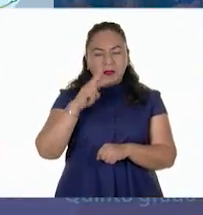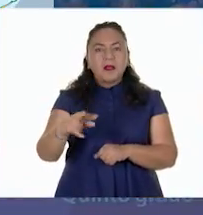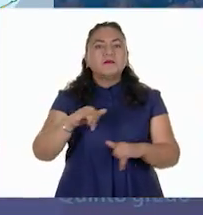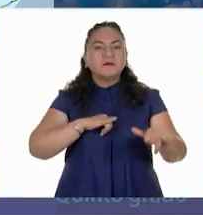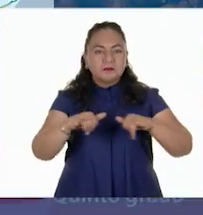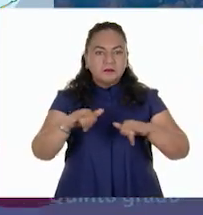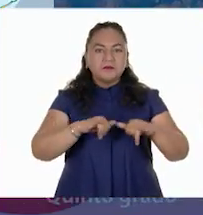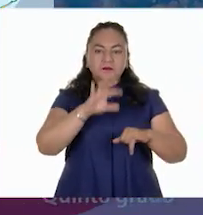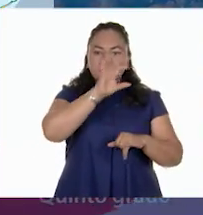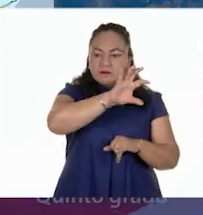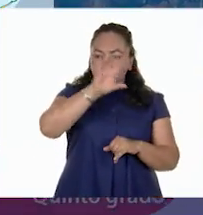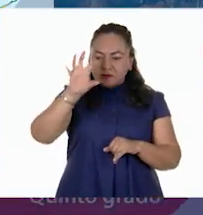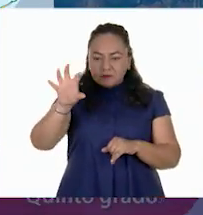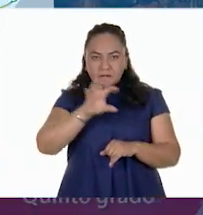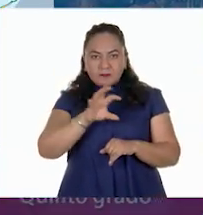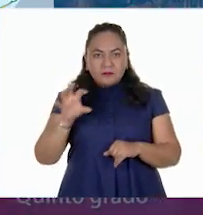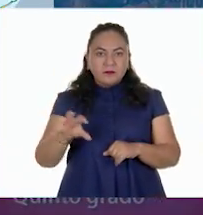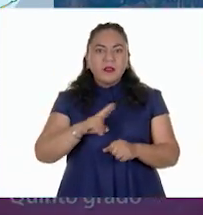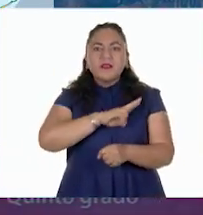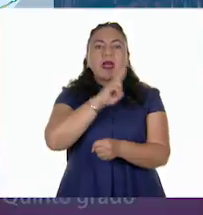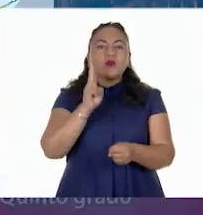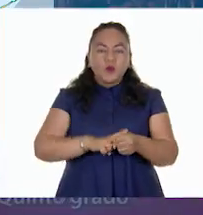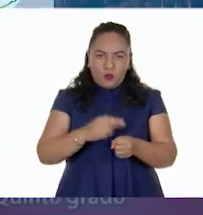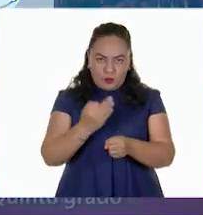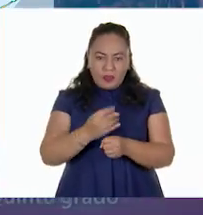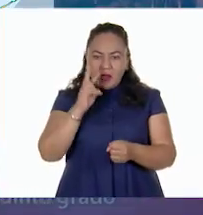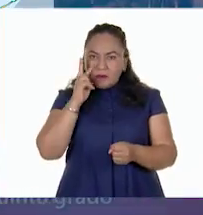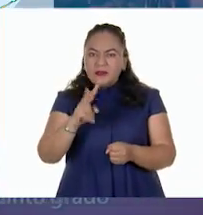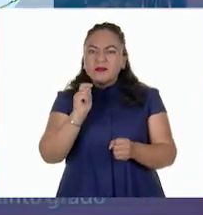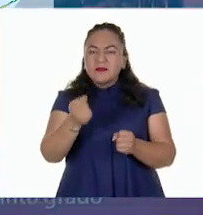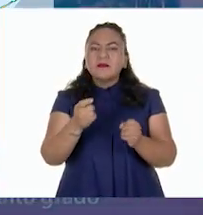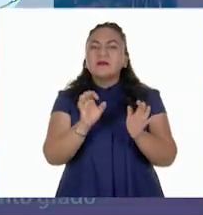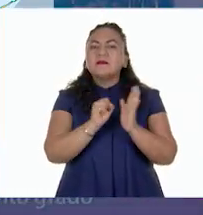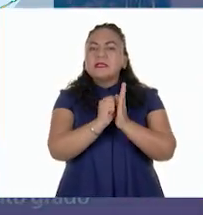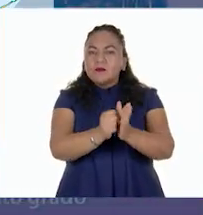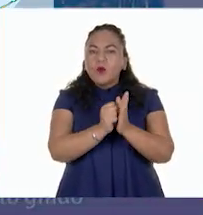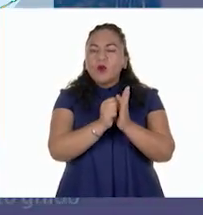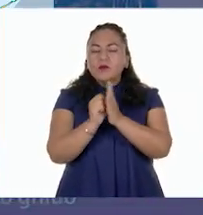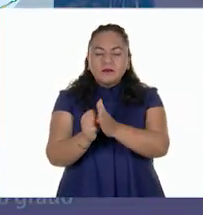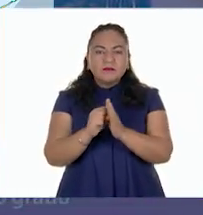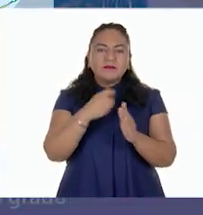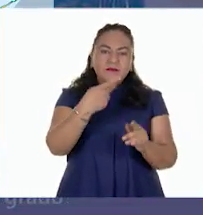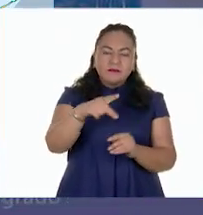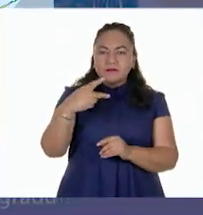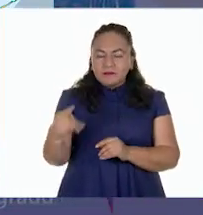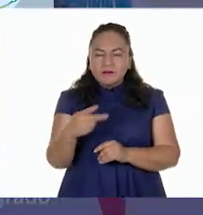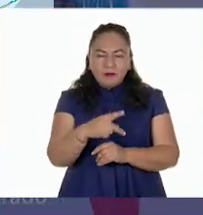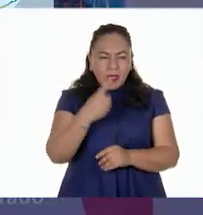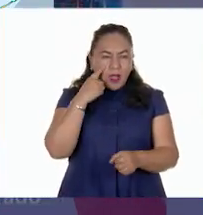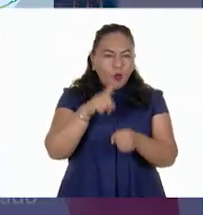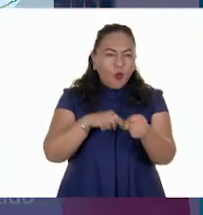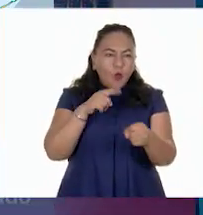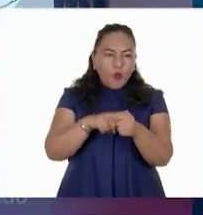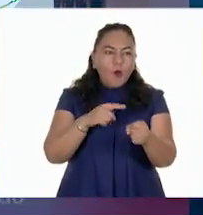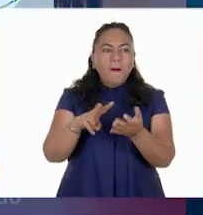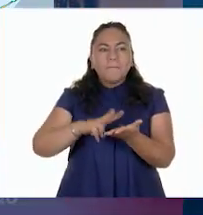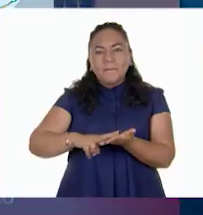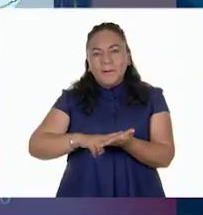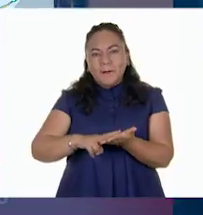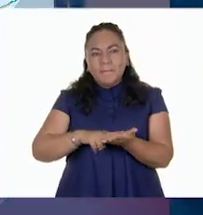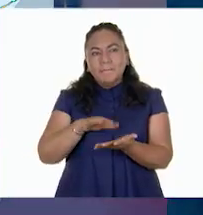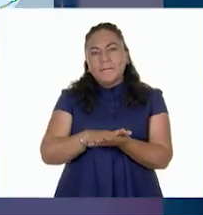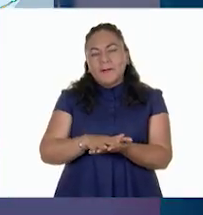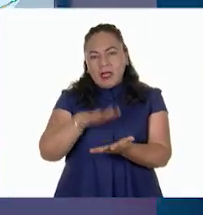de regiones naturales. Vamos a revisar su simbología. Y predominan los colores verdes.